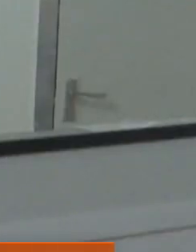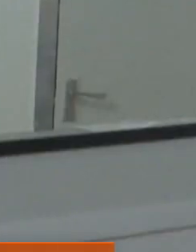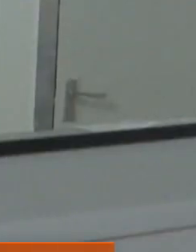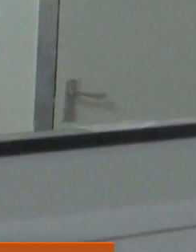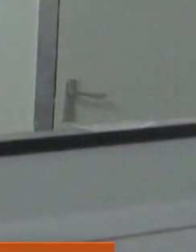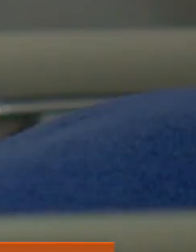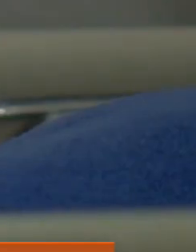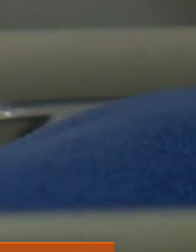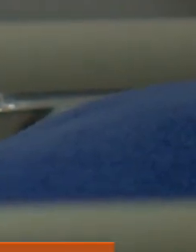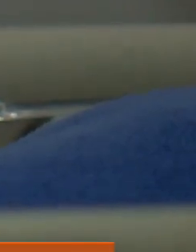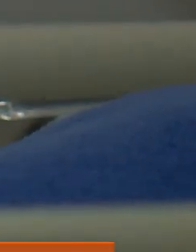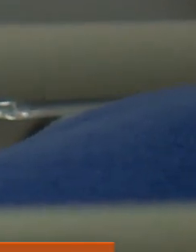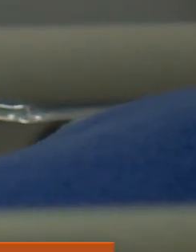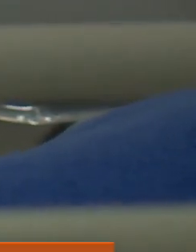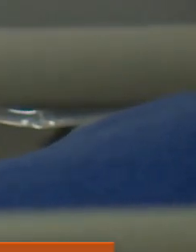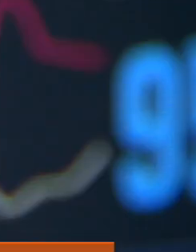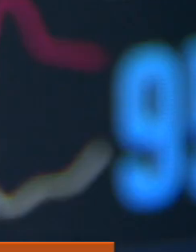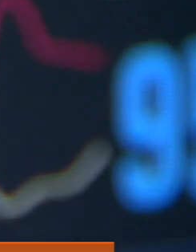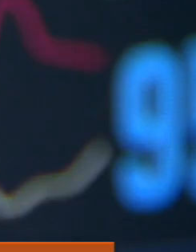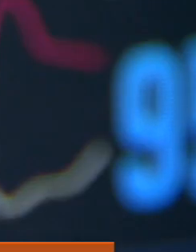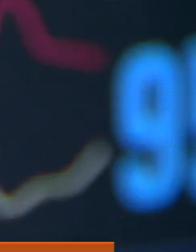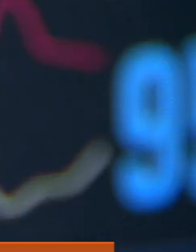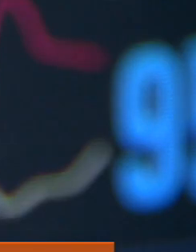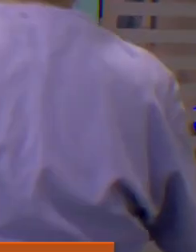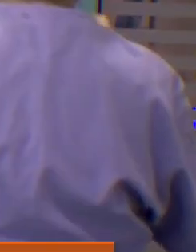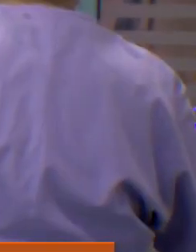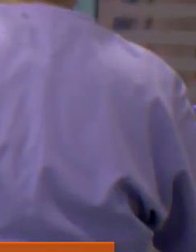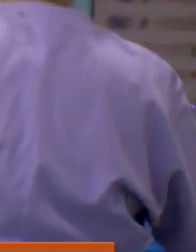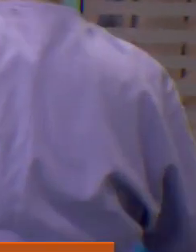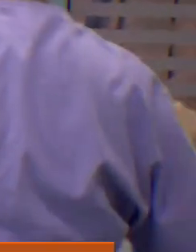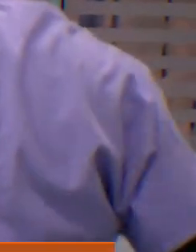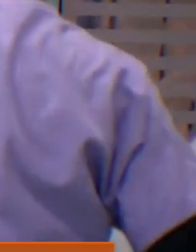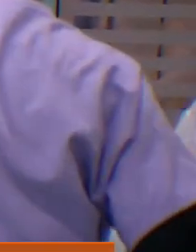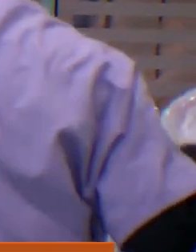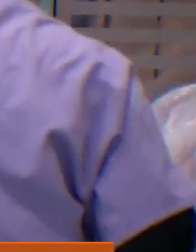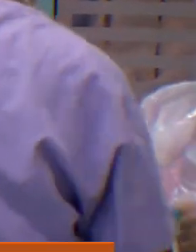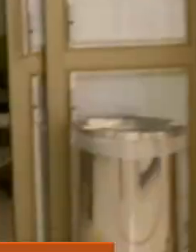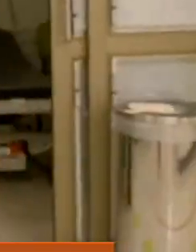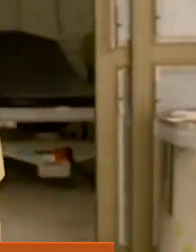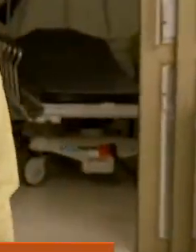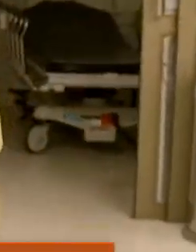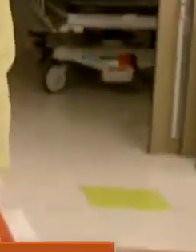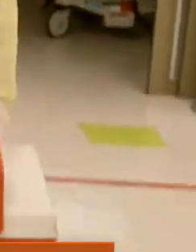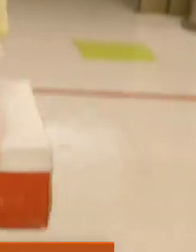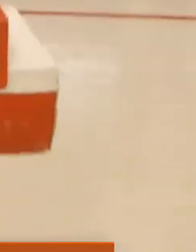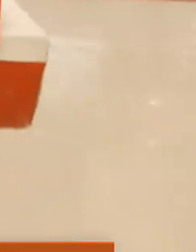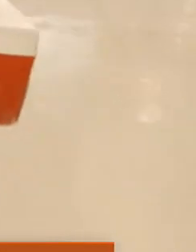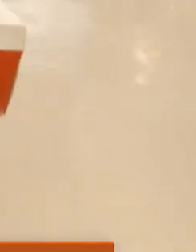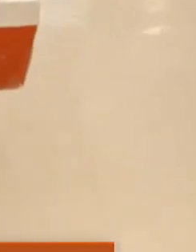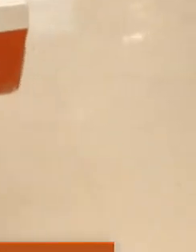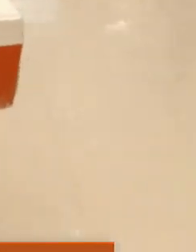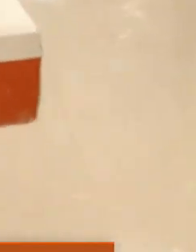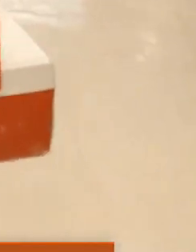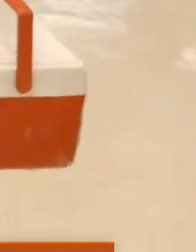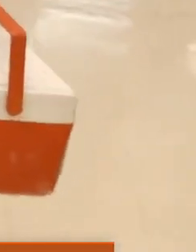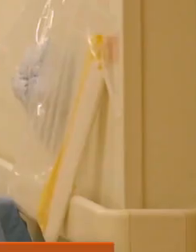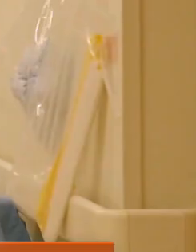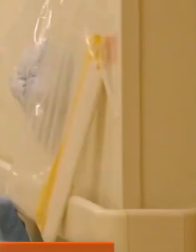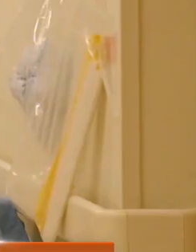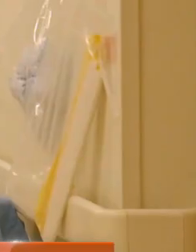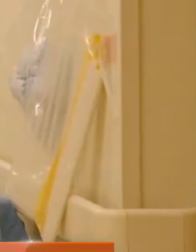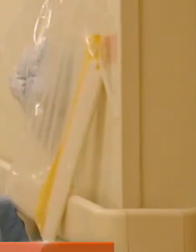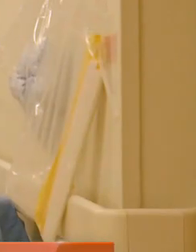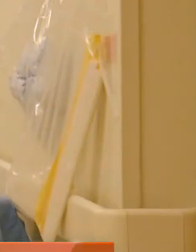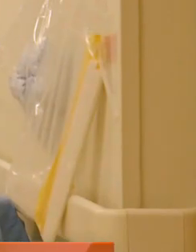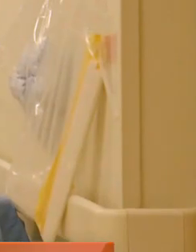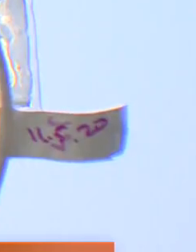-19, algunas comunes también que avanzan en el paso a paso, otras que retroceden y las cifras que usted puede ver en la pantalla, 1.540 nuevos casos